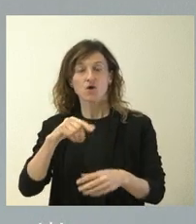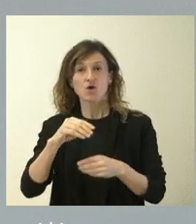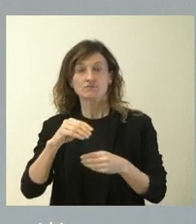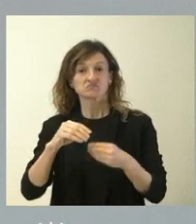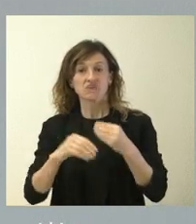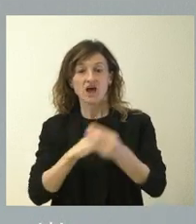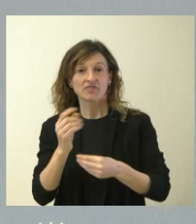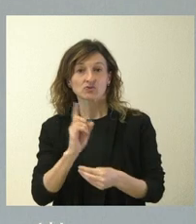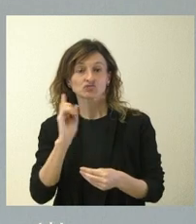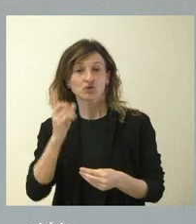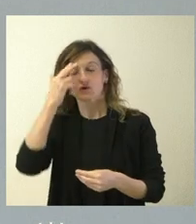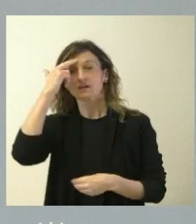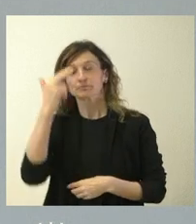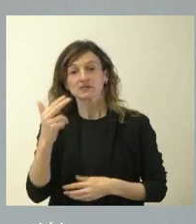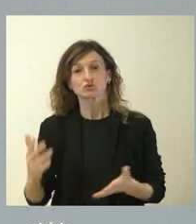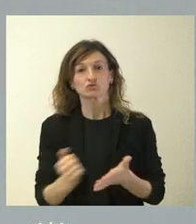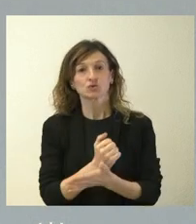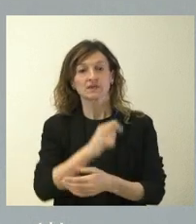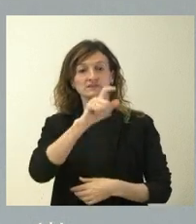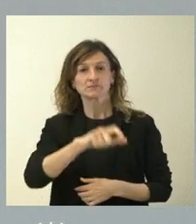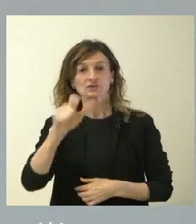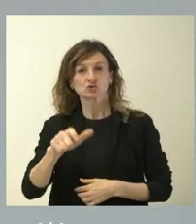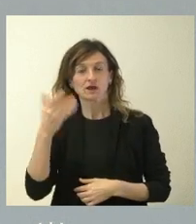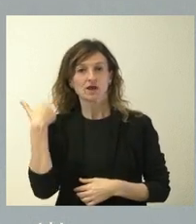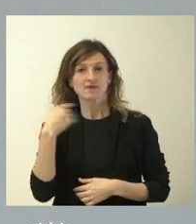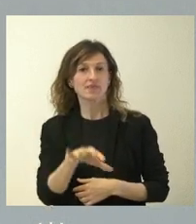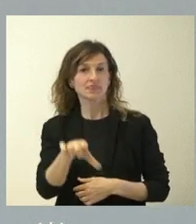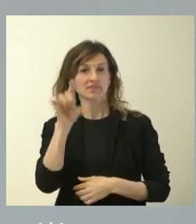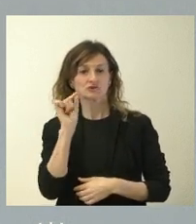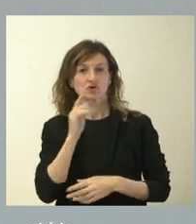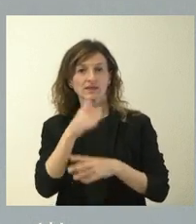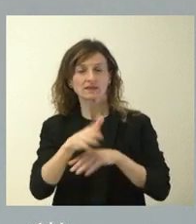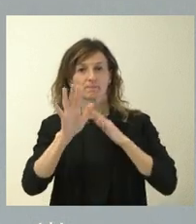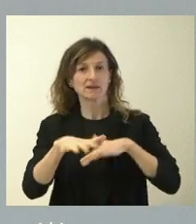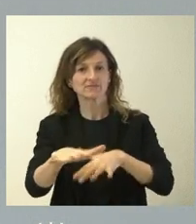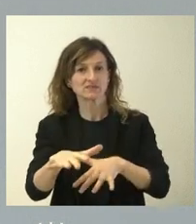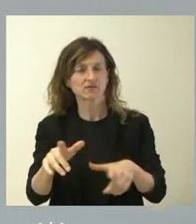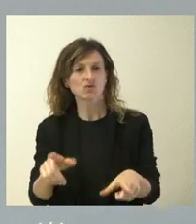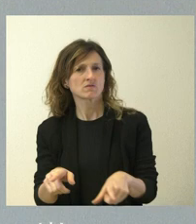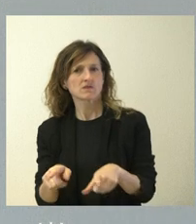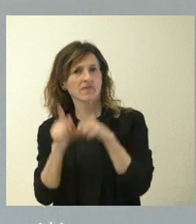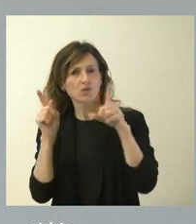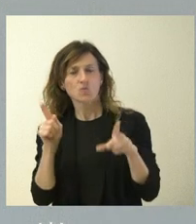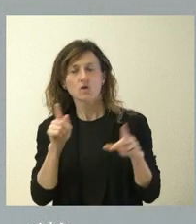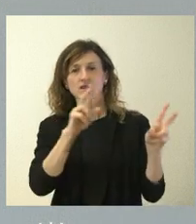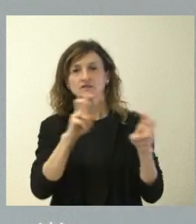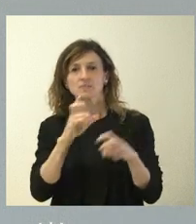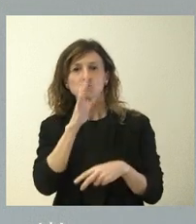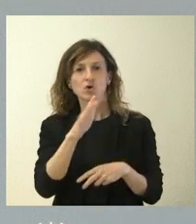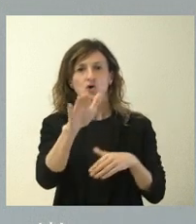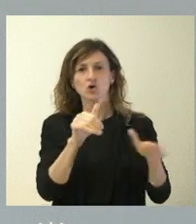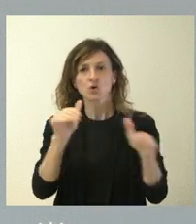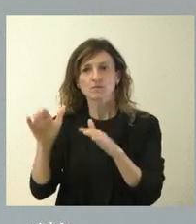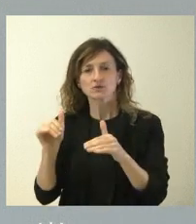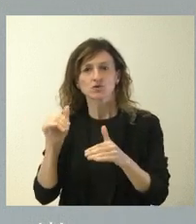respeto a todas las personas que deciden ir a una manifestación, sea cual sea las que se hayan podido convocar y sea